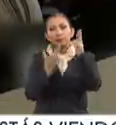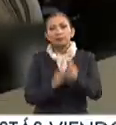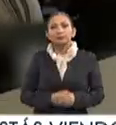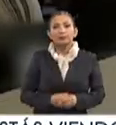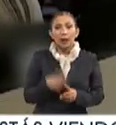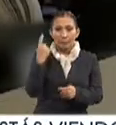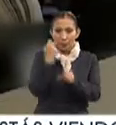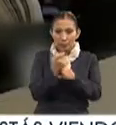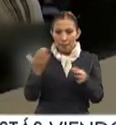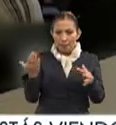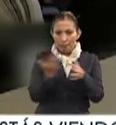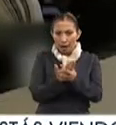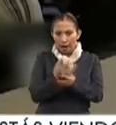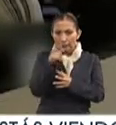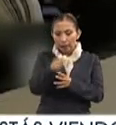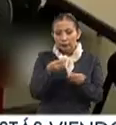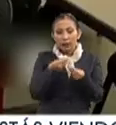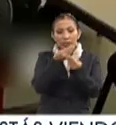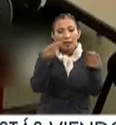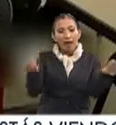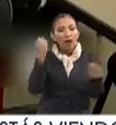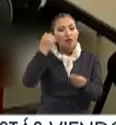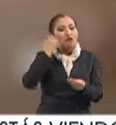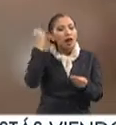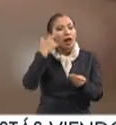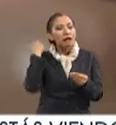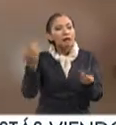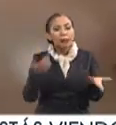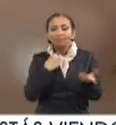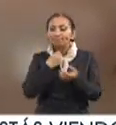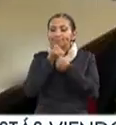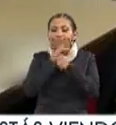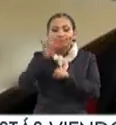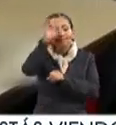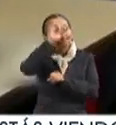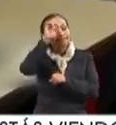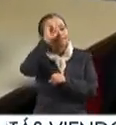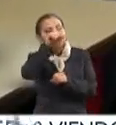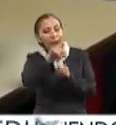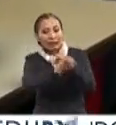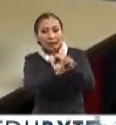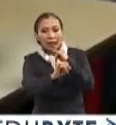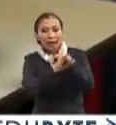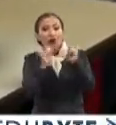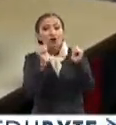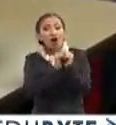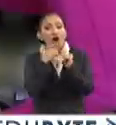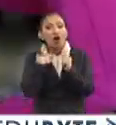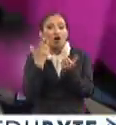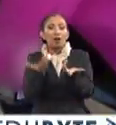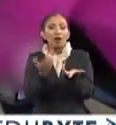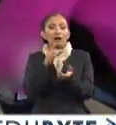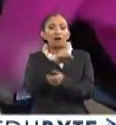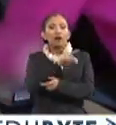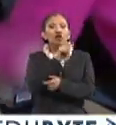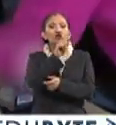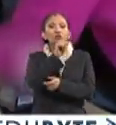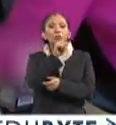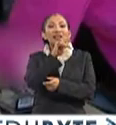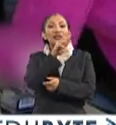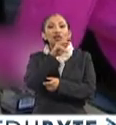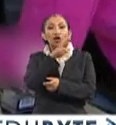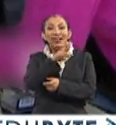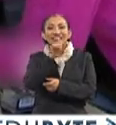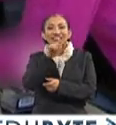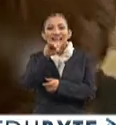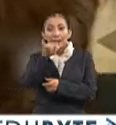En una primera etapa se ofrecerá una conferencia y se les brindará asesoría en línea a través de la plataforma Tu Mentor STEM,